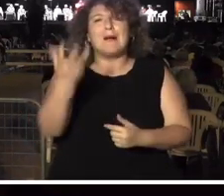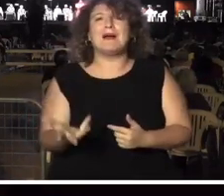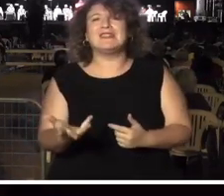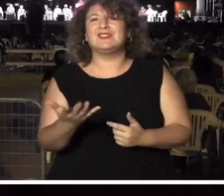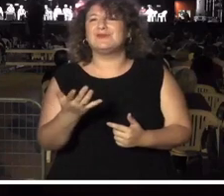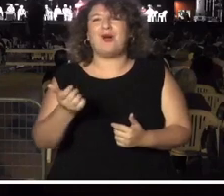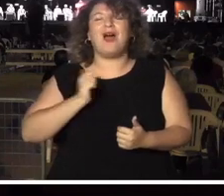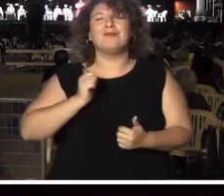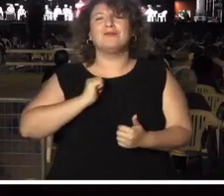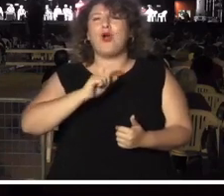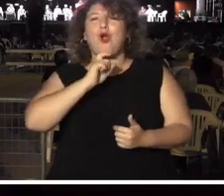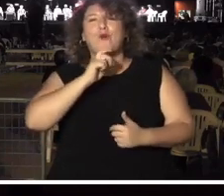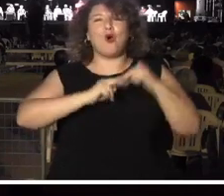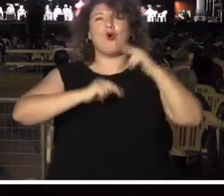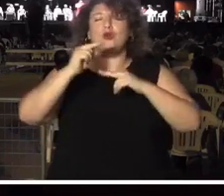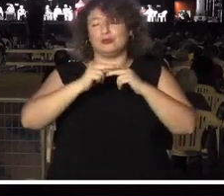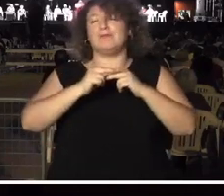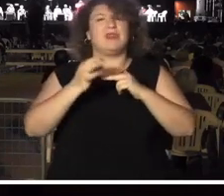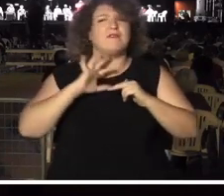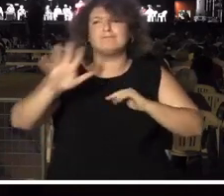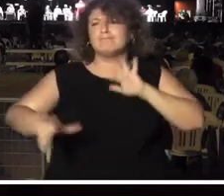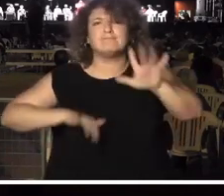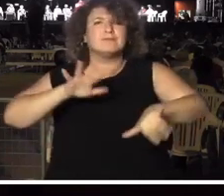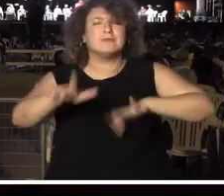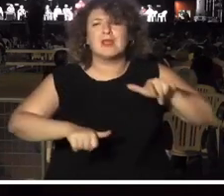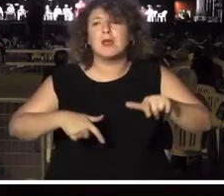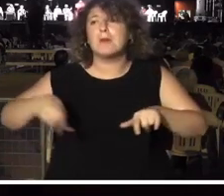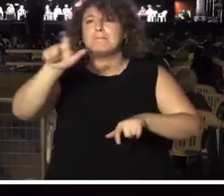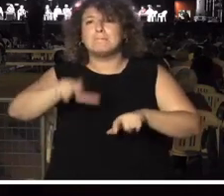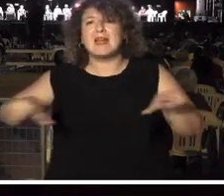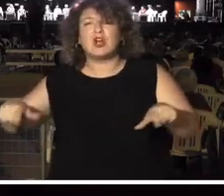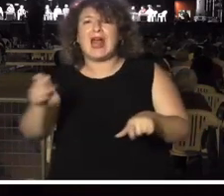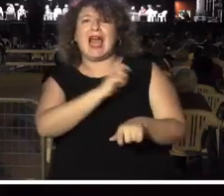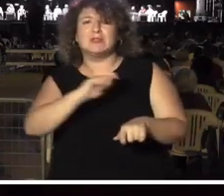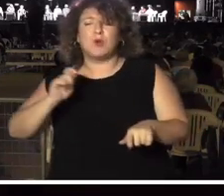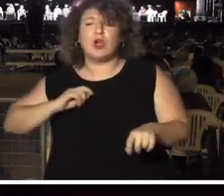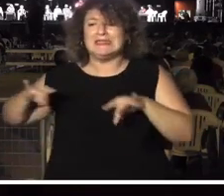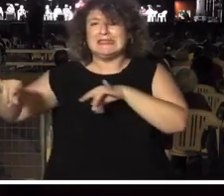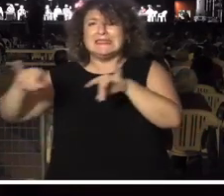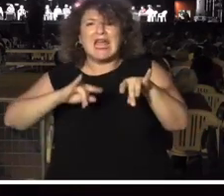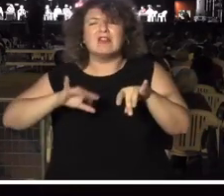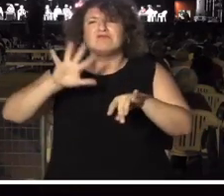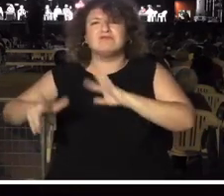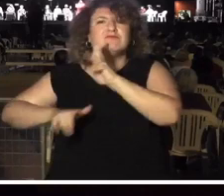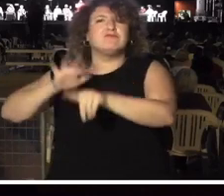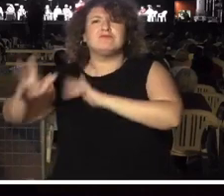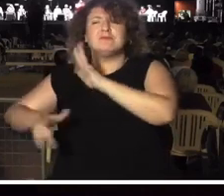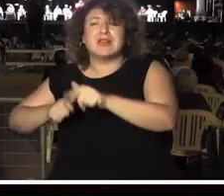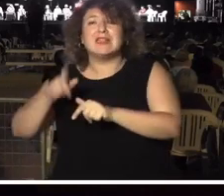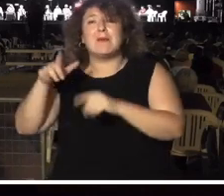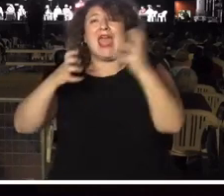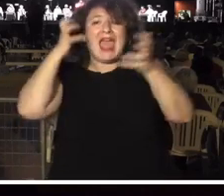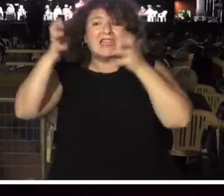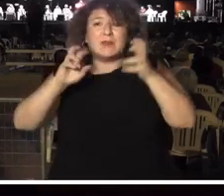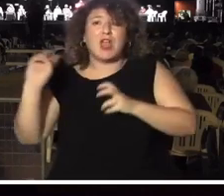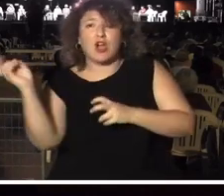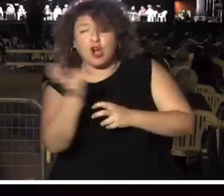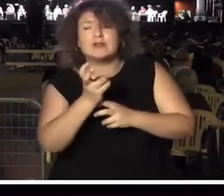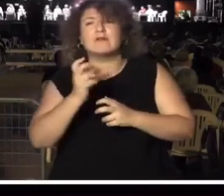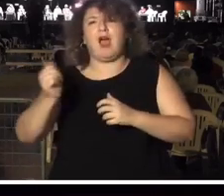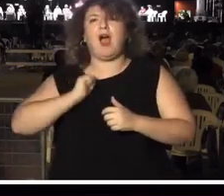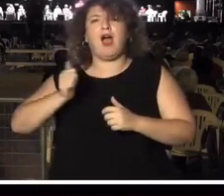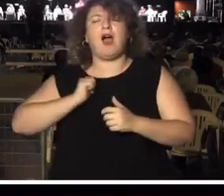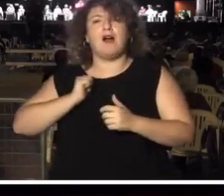saqueo, la explotación de personas, de territorios y de otras especies. Y eso, mirarlo desde ahí,